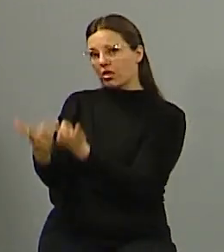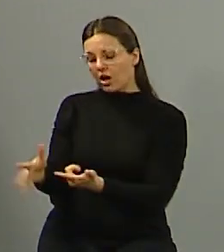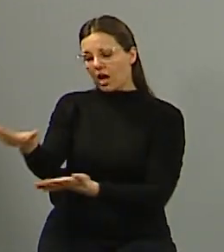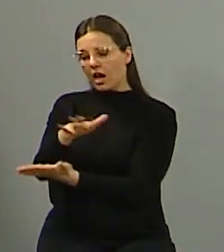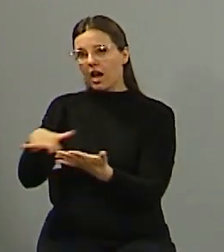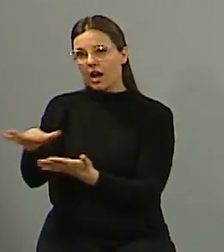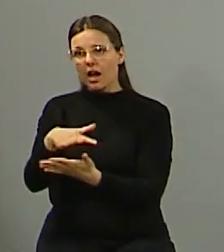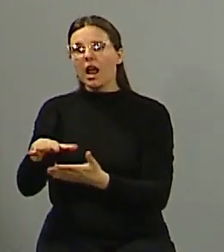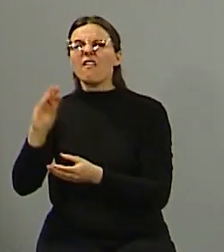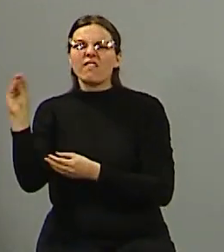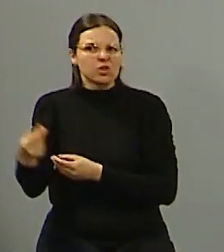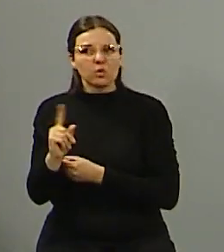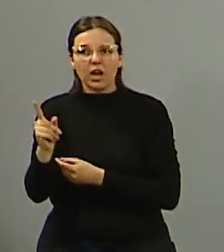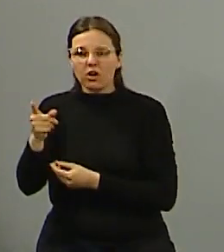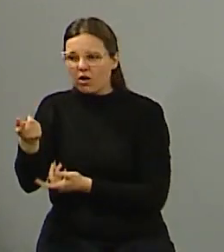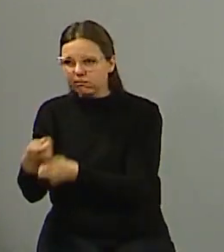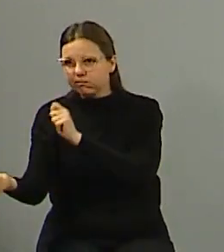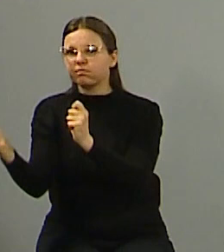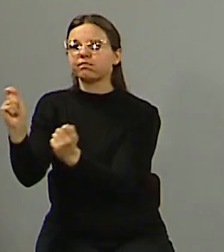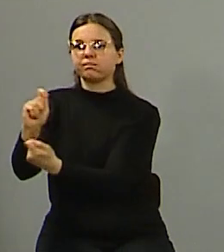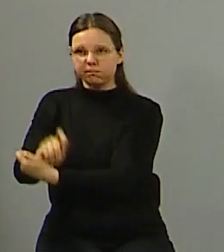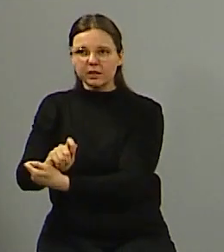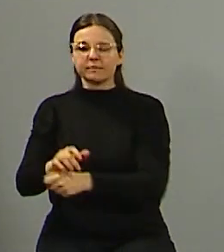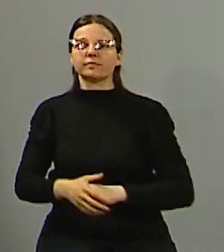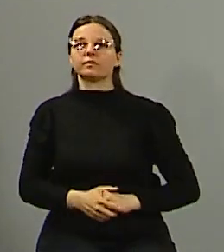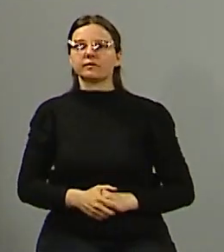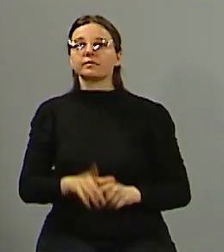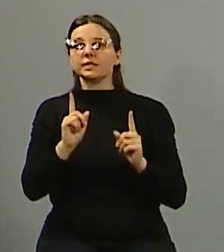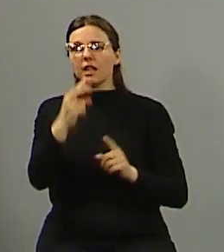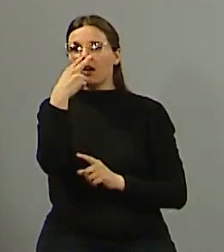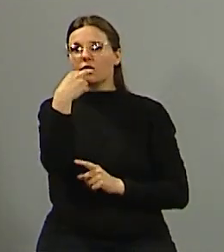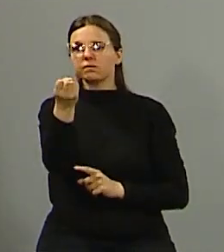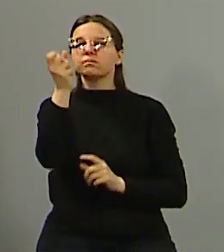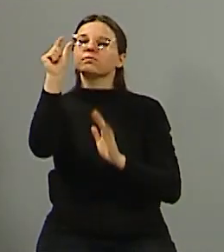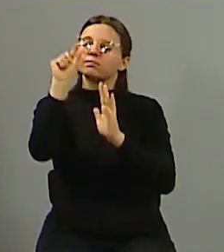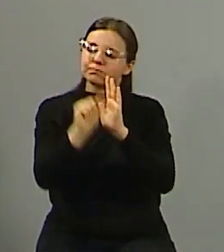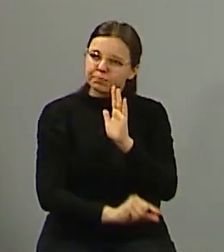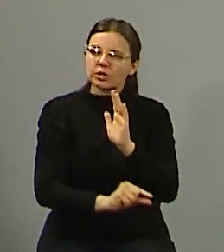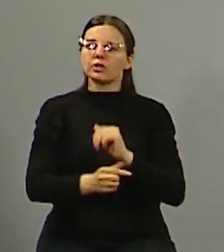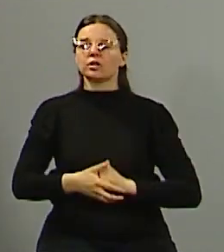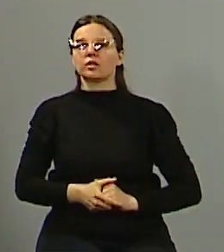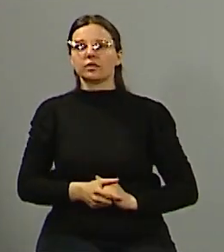pensar en la reconversión a LED como una baja de consumo de electricidad y menos emisión de